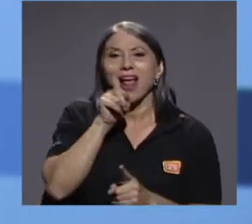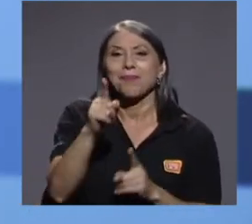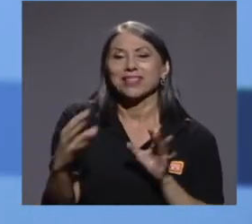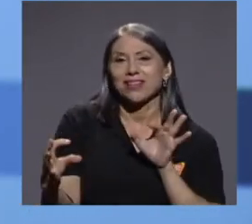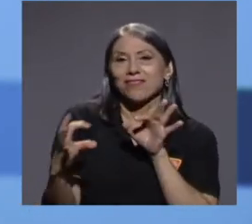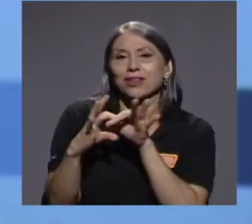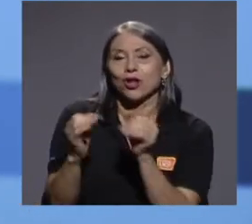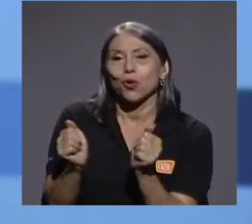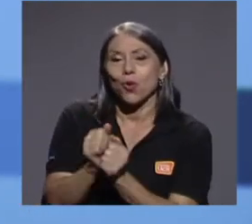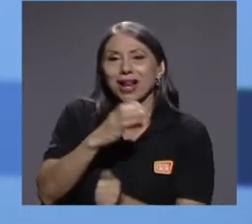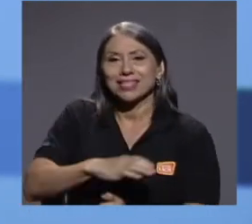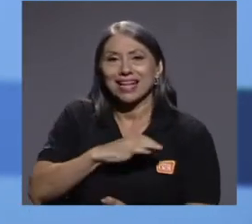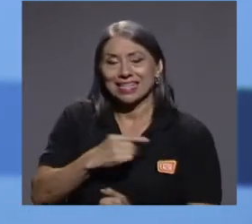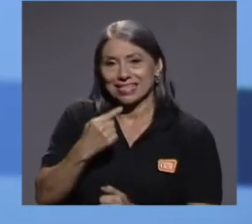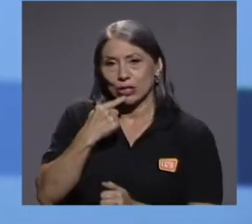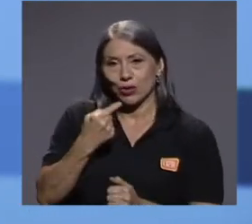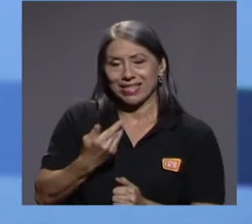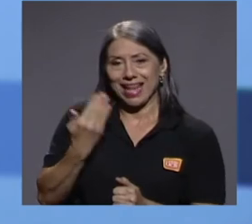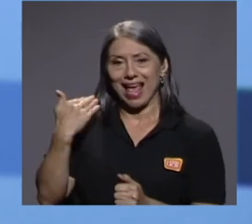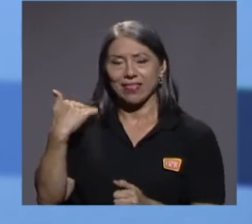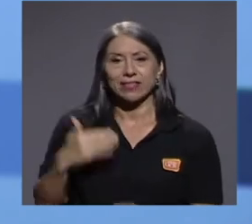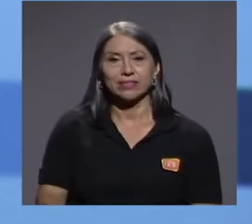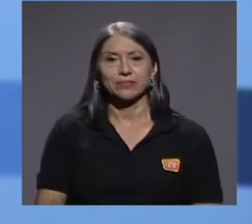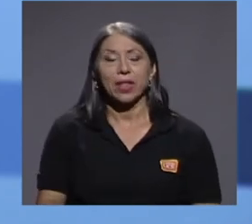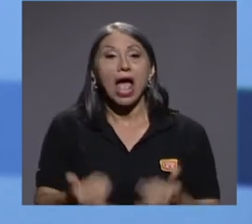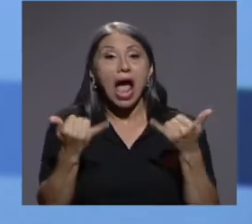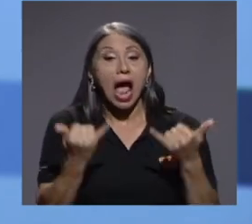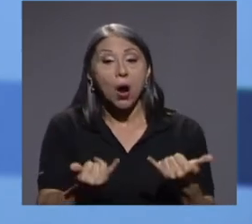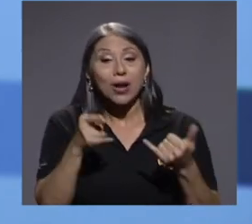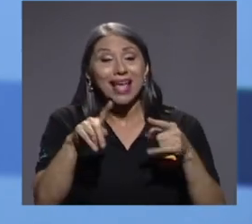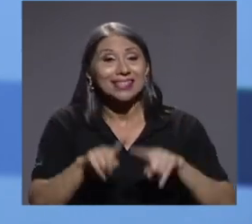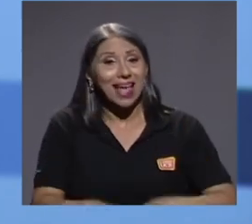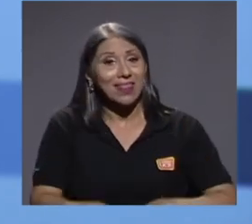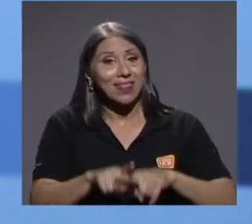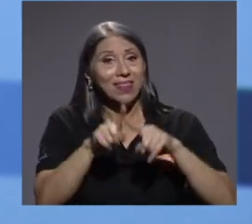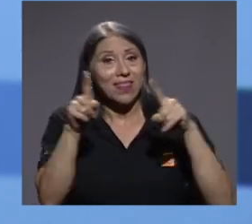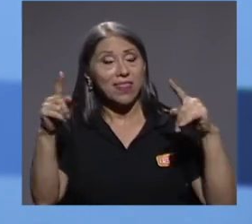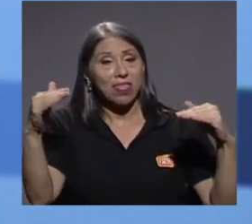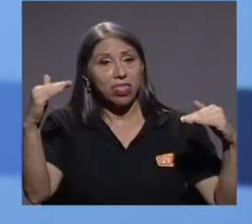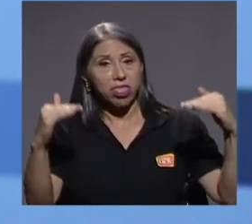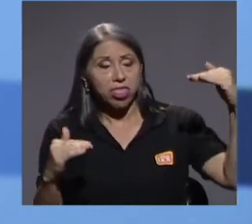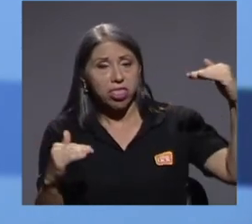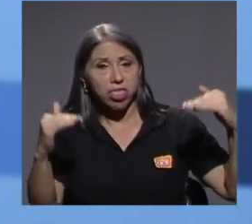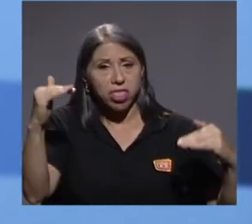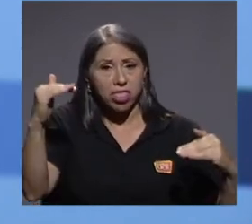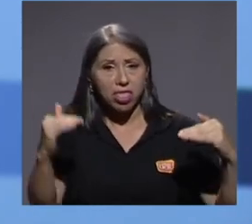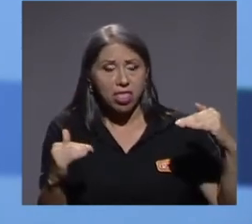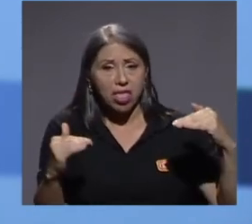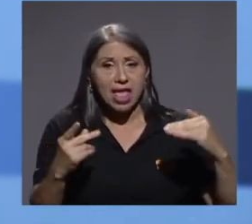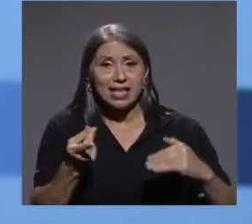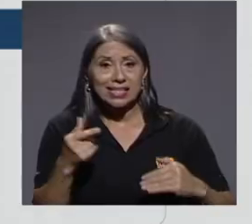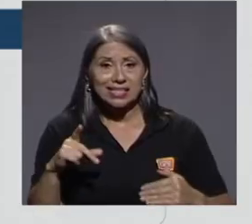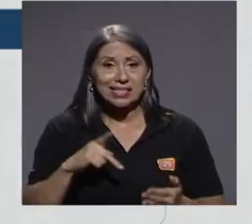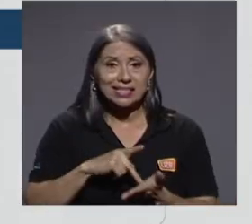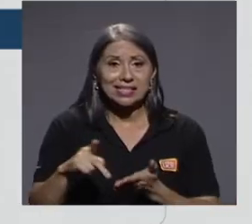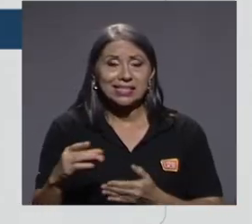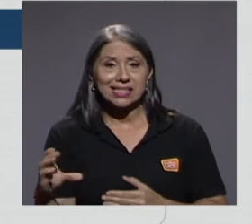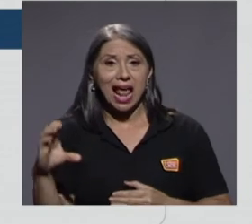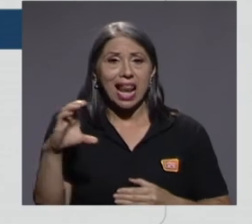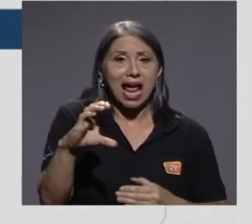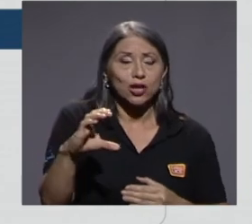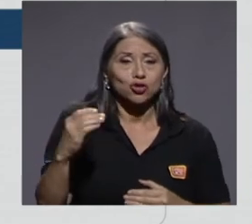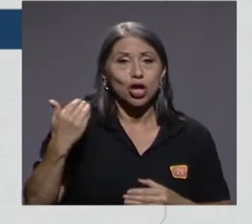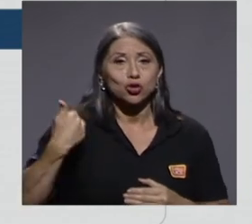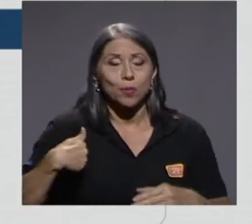describir. Ahora bien, esta brecha que observamos entre los salarios de los hombres y las mujeres oscila entre un